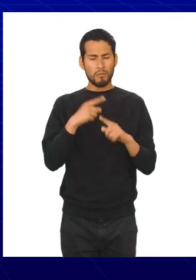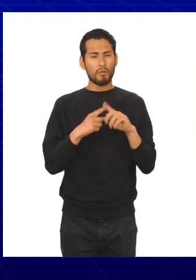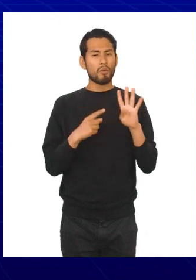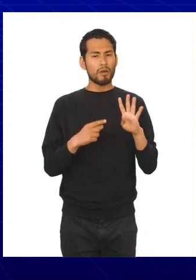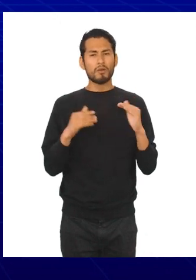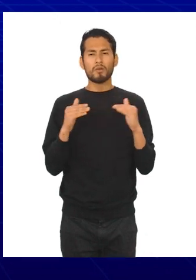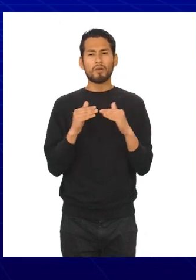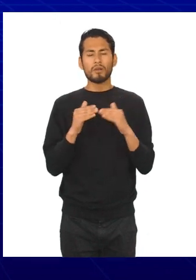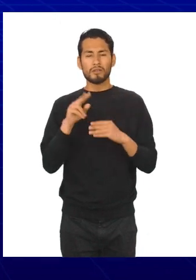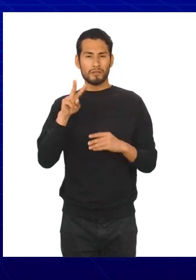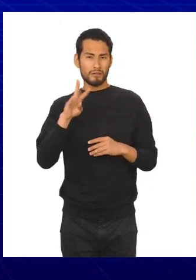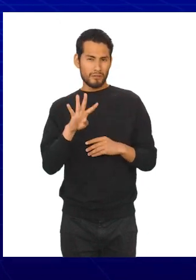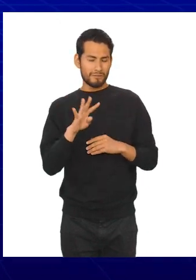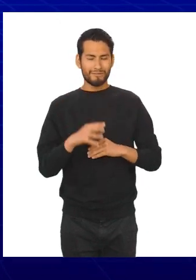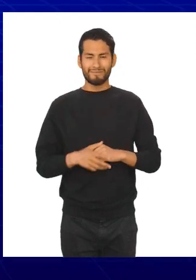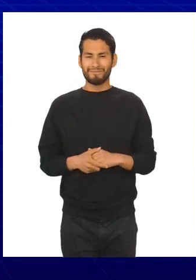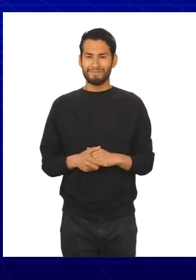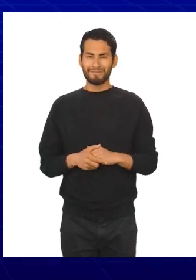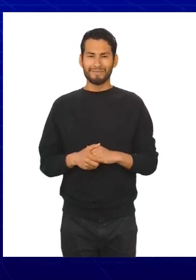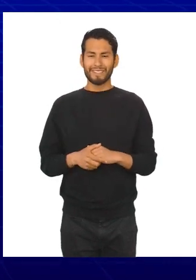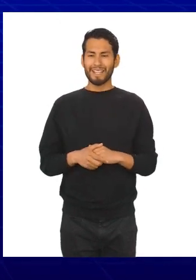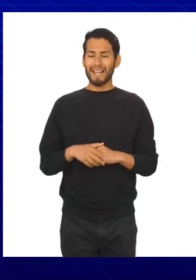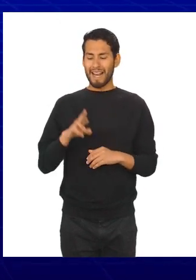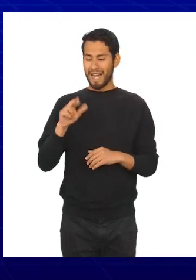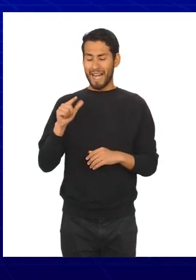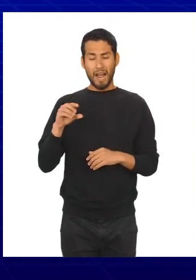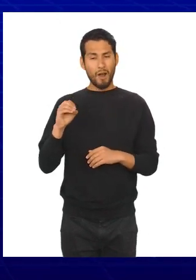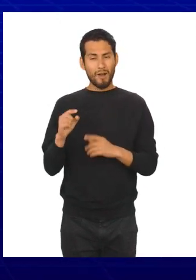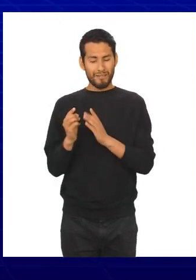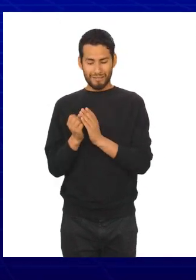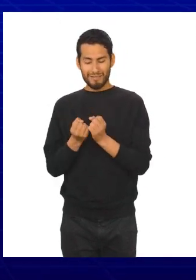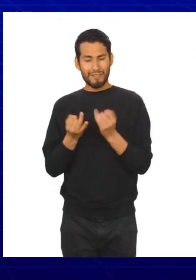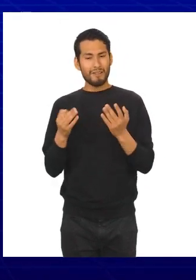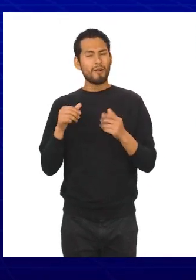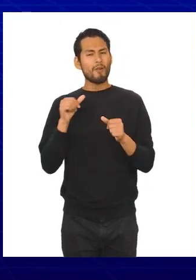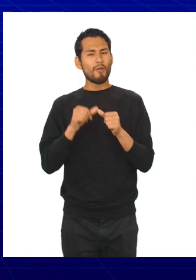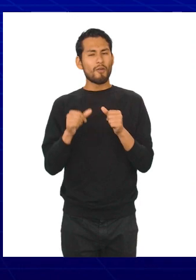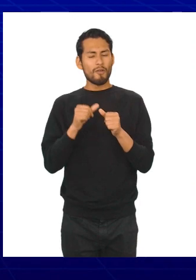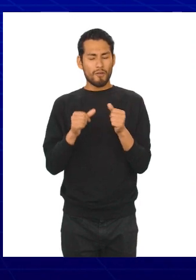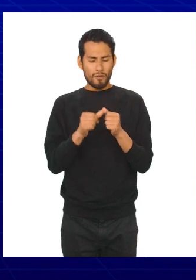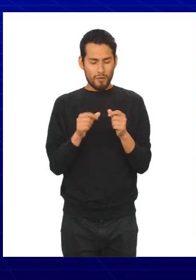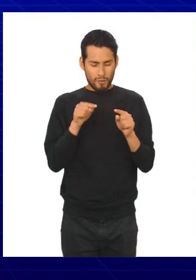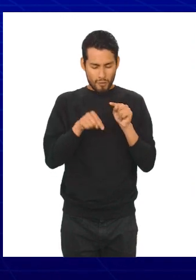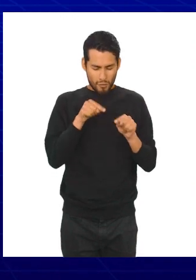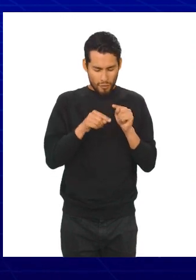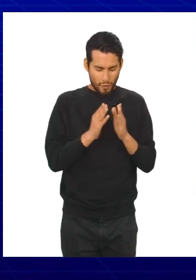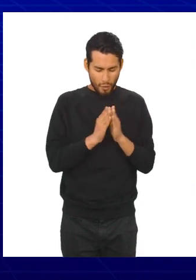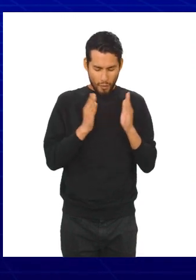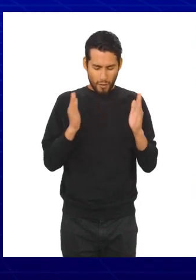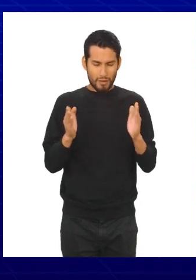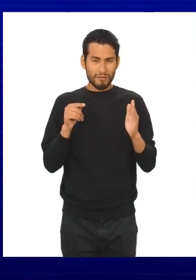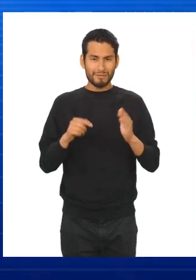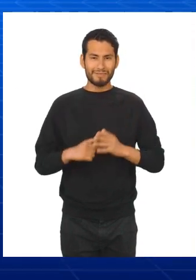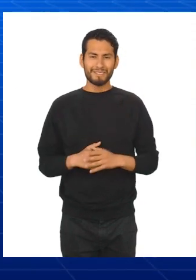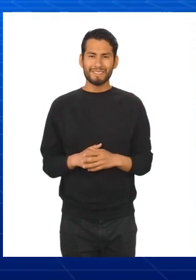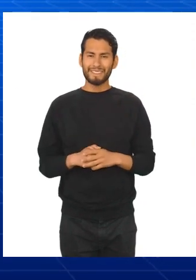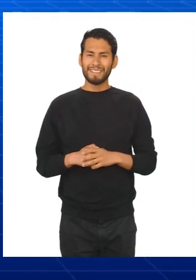4, igual 24. Rango es igual al número de intervalos por amplitud.